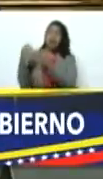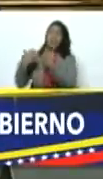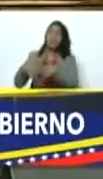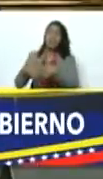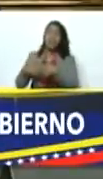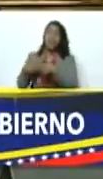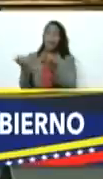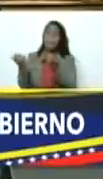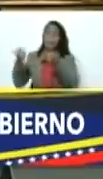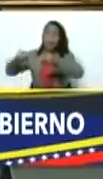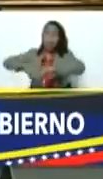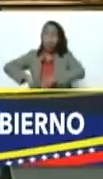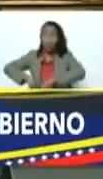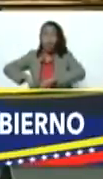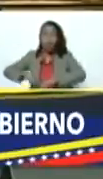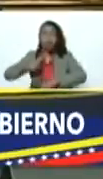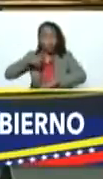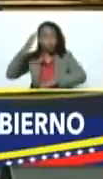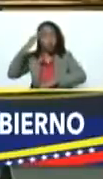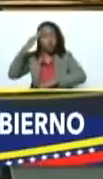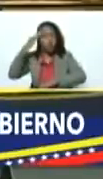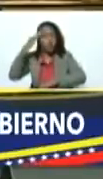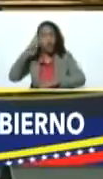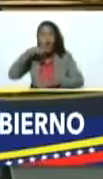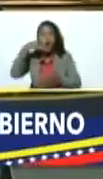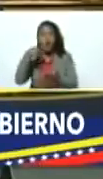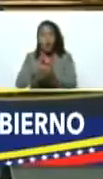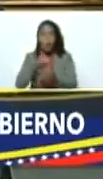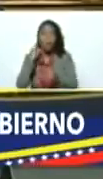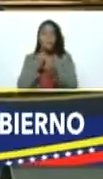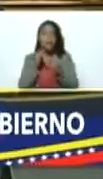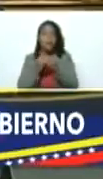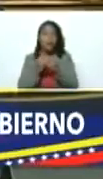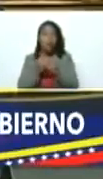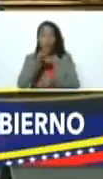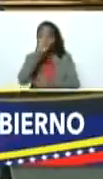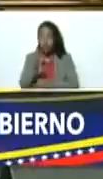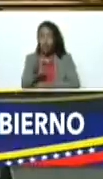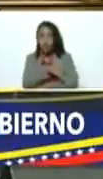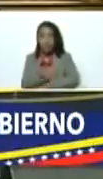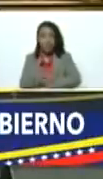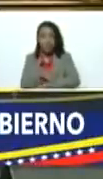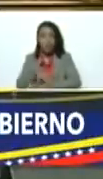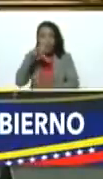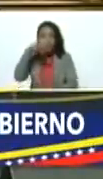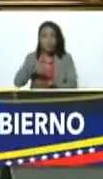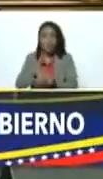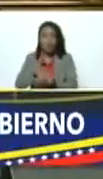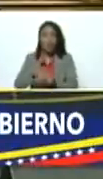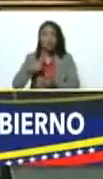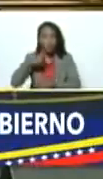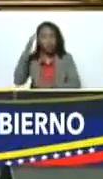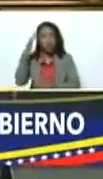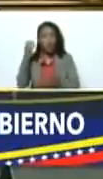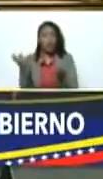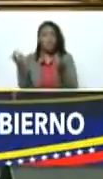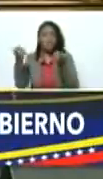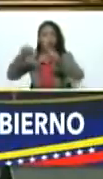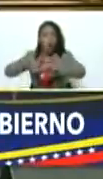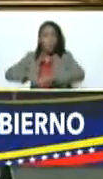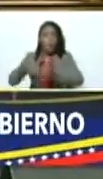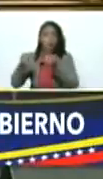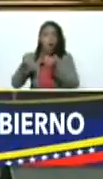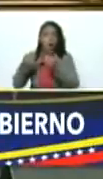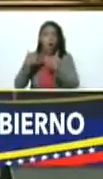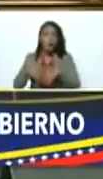que las quebraron lo sé con nombre y apellido y dirección del estado sé que quebraron empresas que